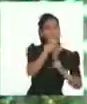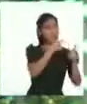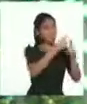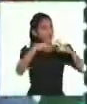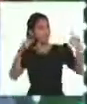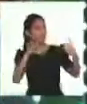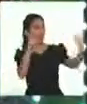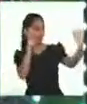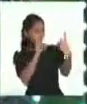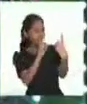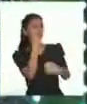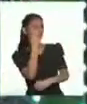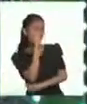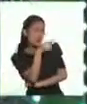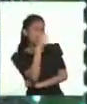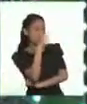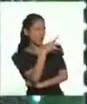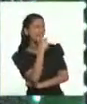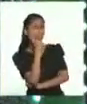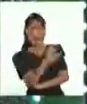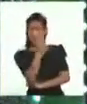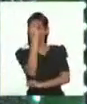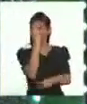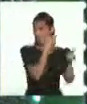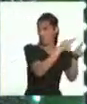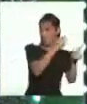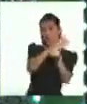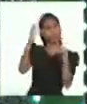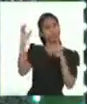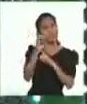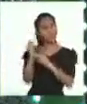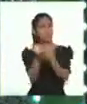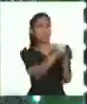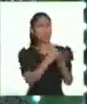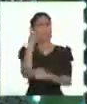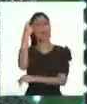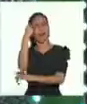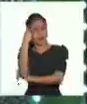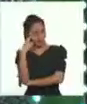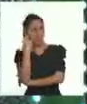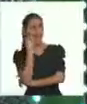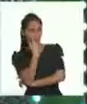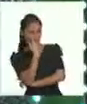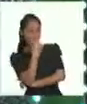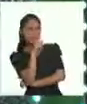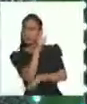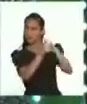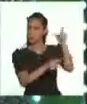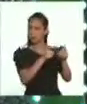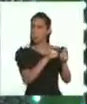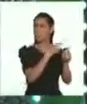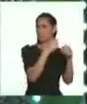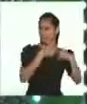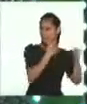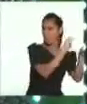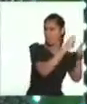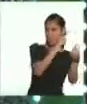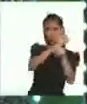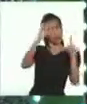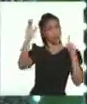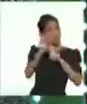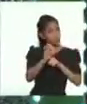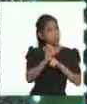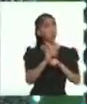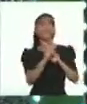Como ya sabemos, conocer la diversidad cultural nos permite comprender que hay personas con conocimientos, costumbres, conductas,